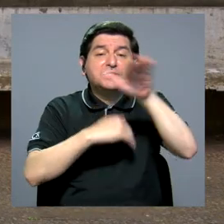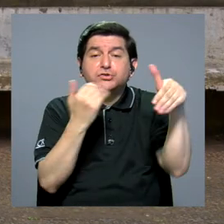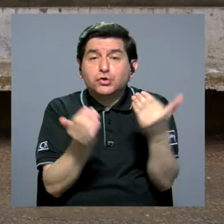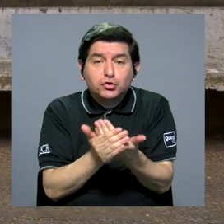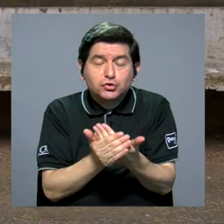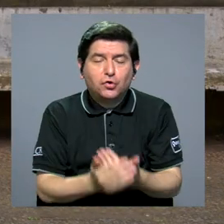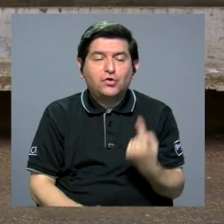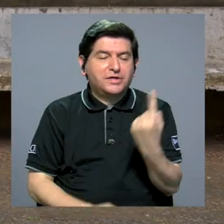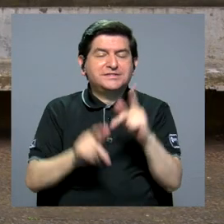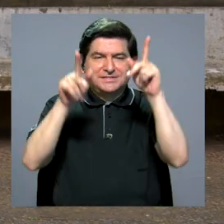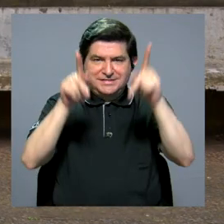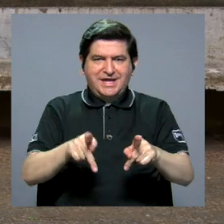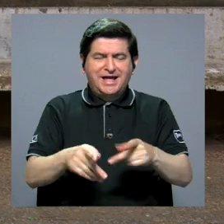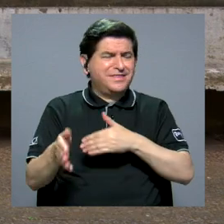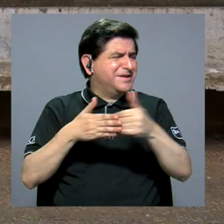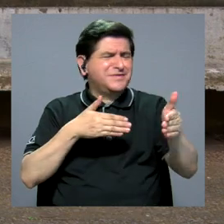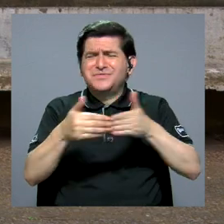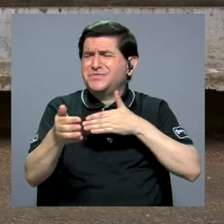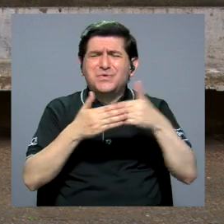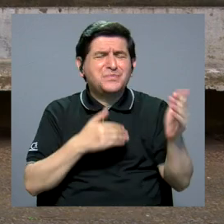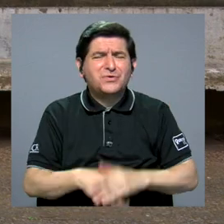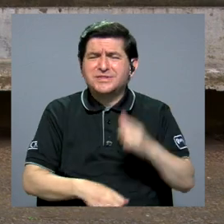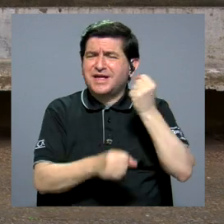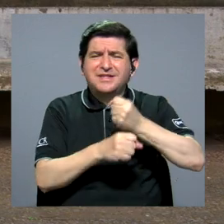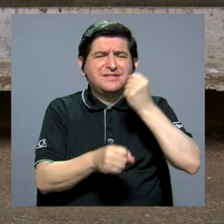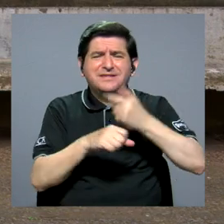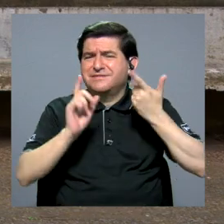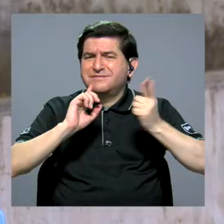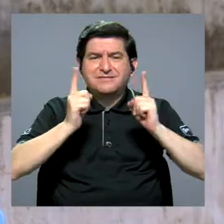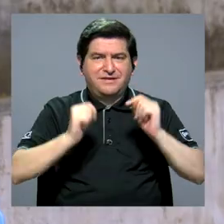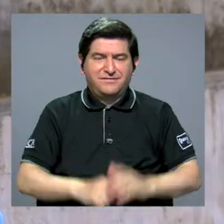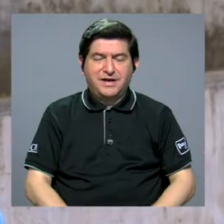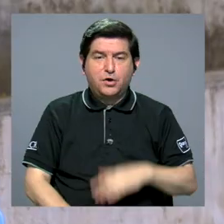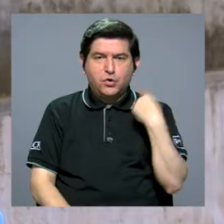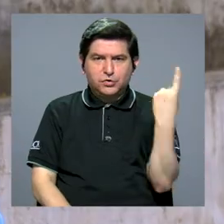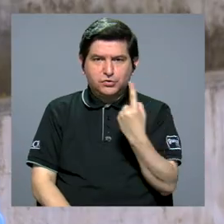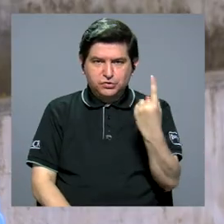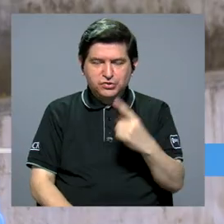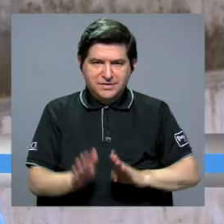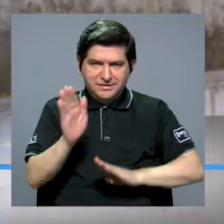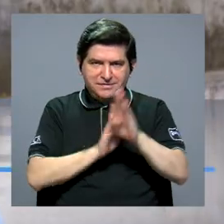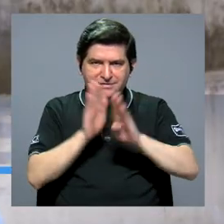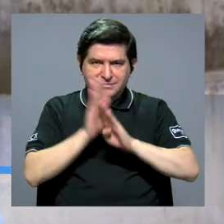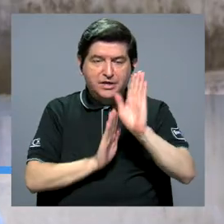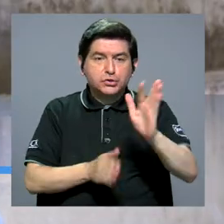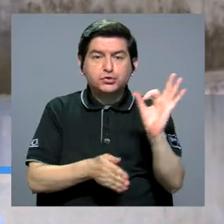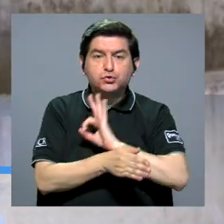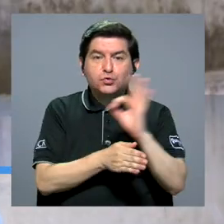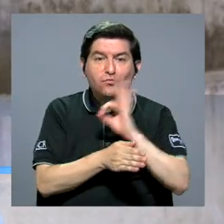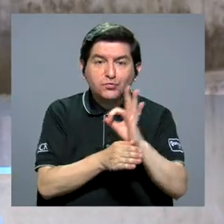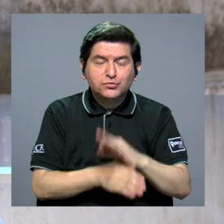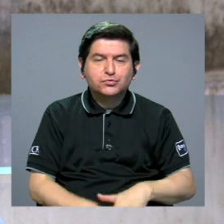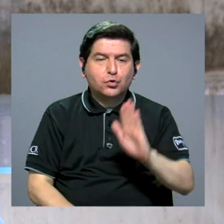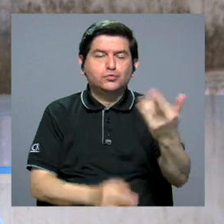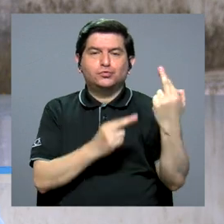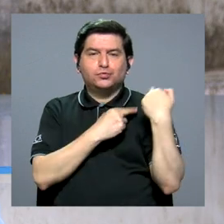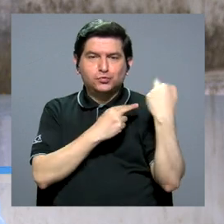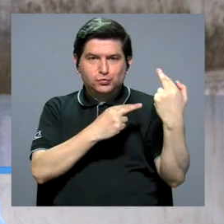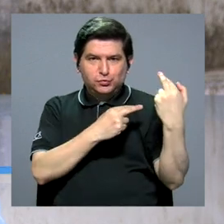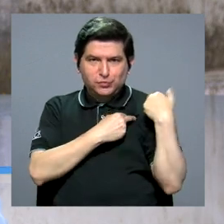todos, cada persona, independientemente del puesto donde esté, siempre desarrolle su función, sus